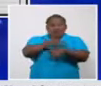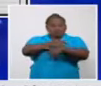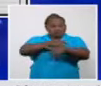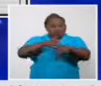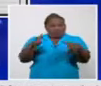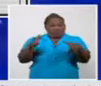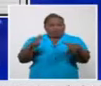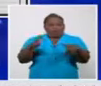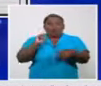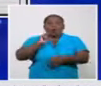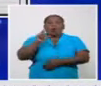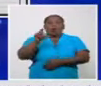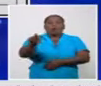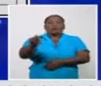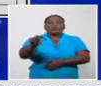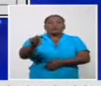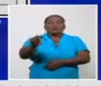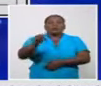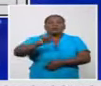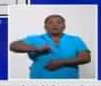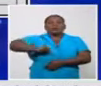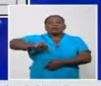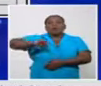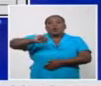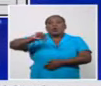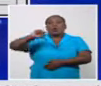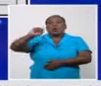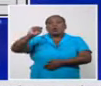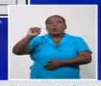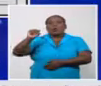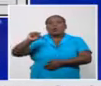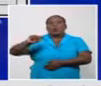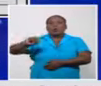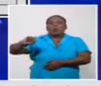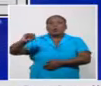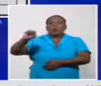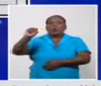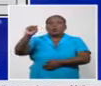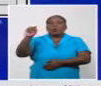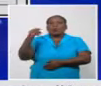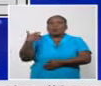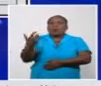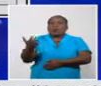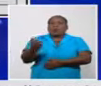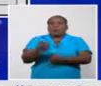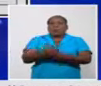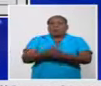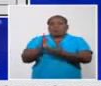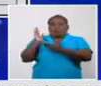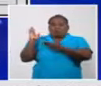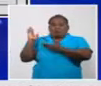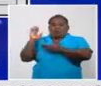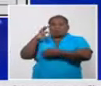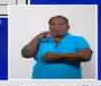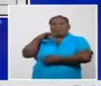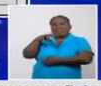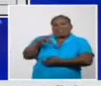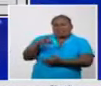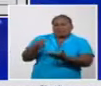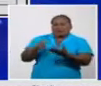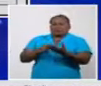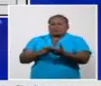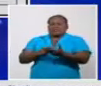por último las curvas de cada uno de ellos pues ahí vemos Pinar de Río Santiago de